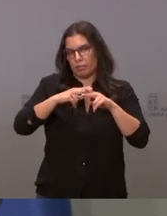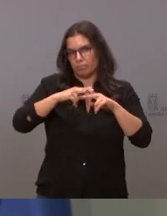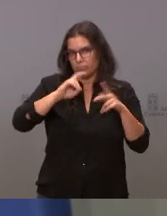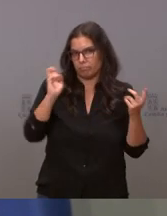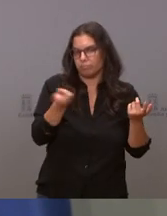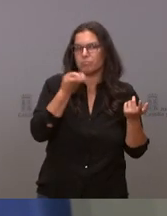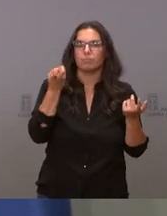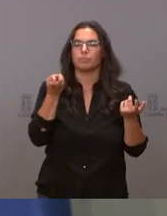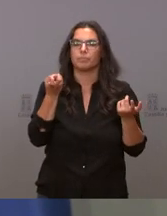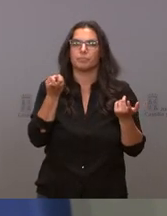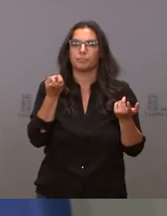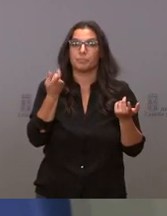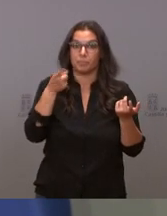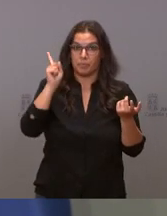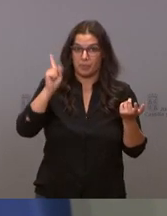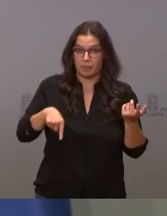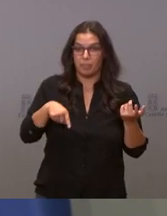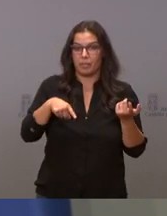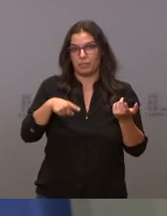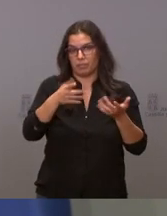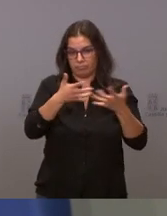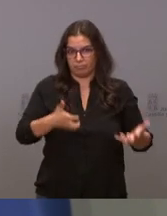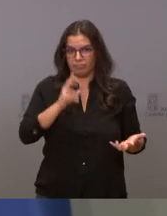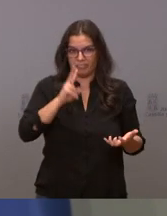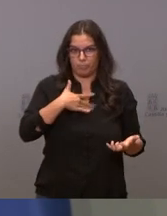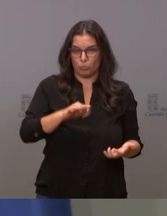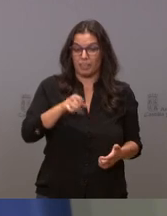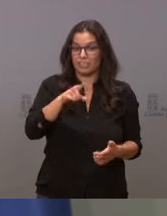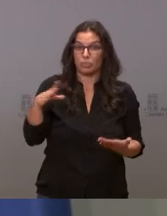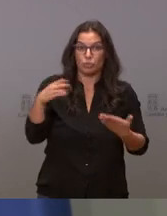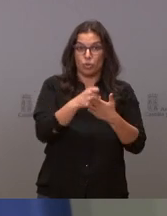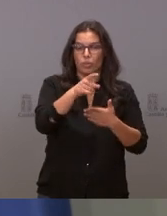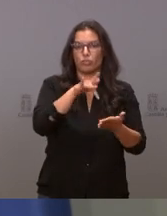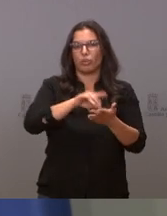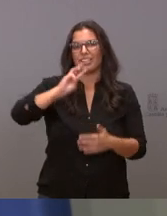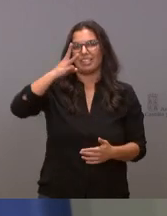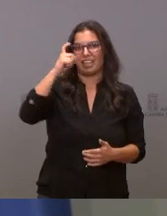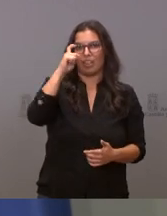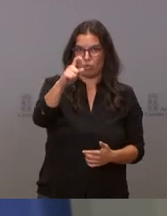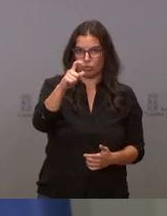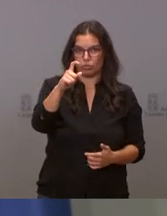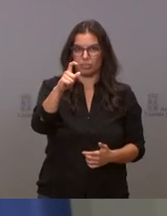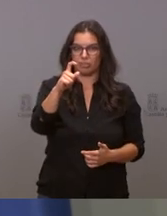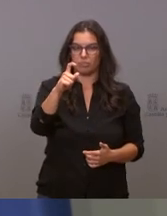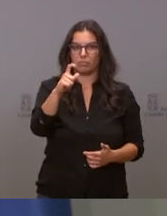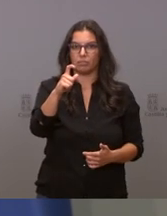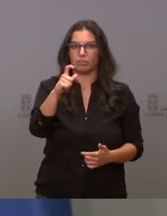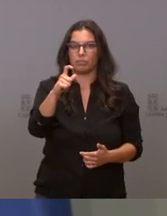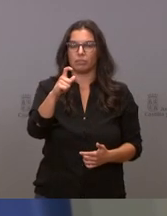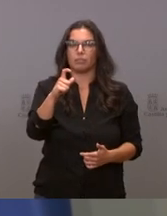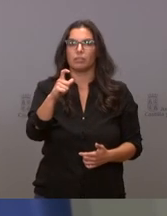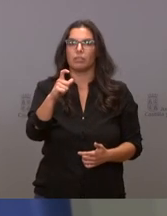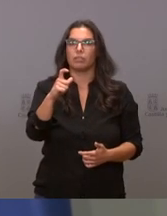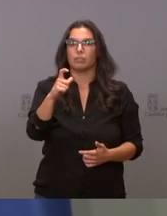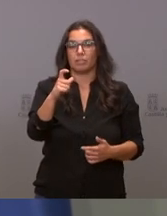va en la nota. En todos estos casos se va a administrar una vacuna de tipo ARN mensajero, es decir,